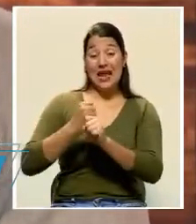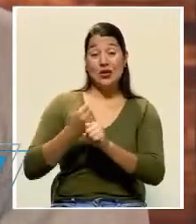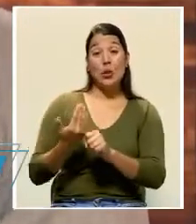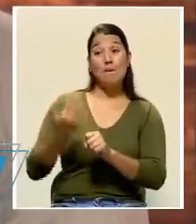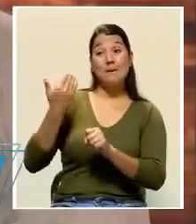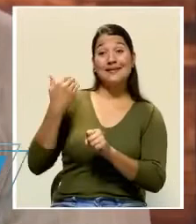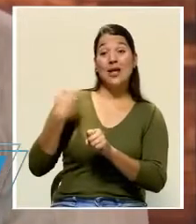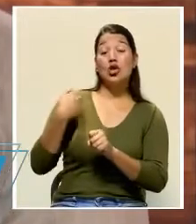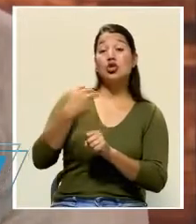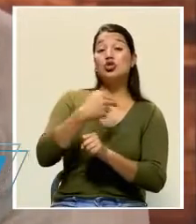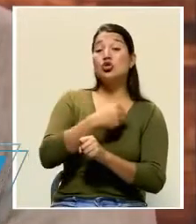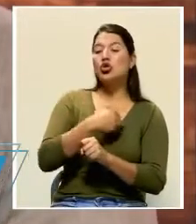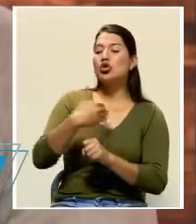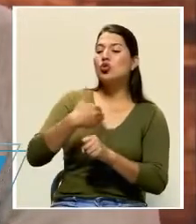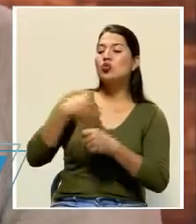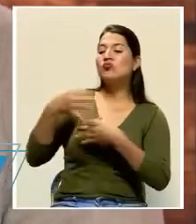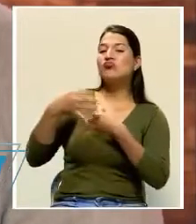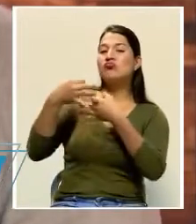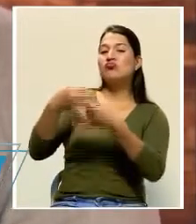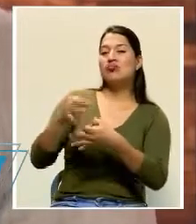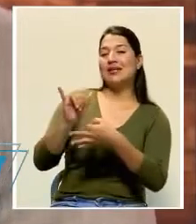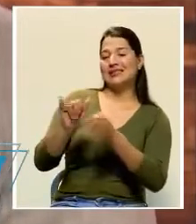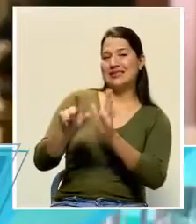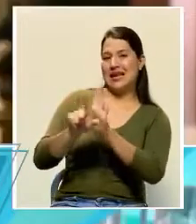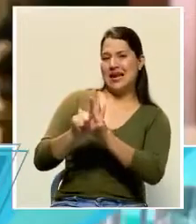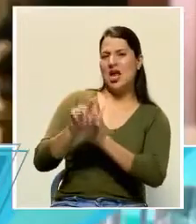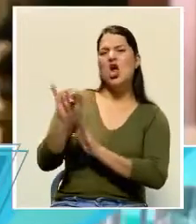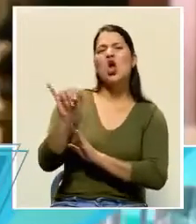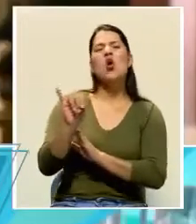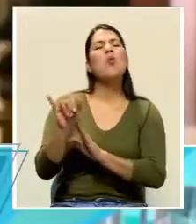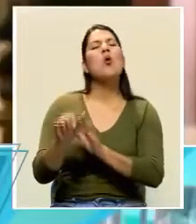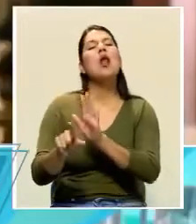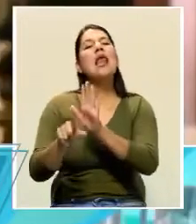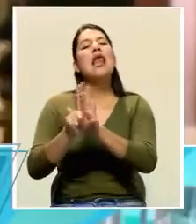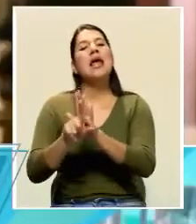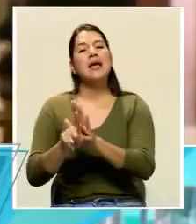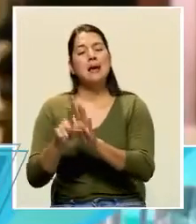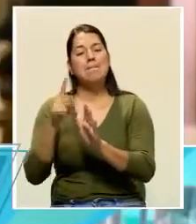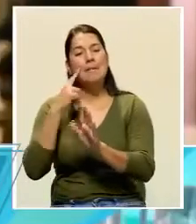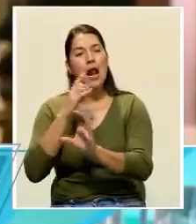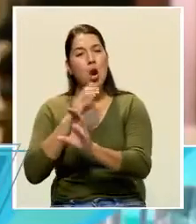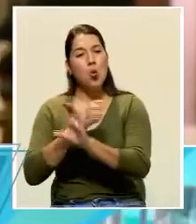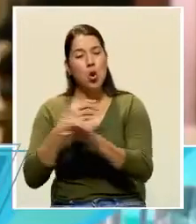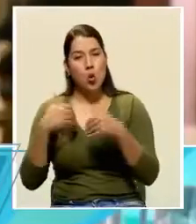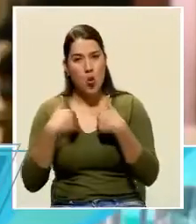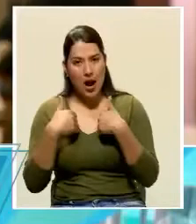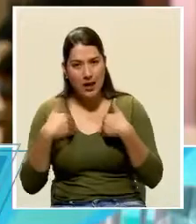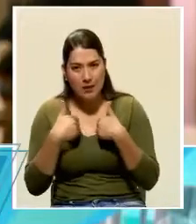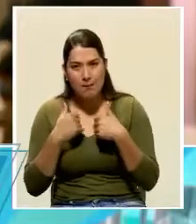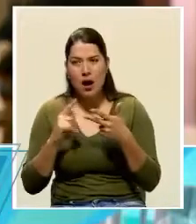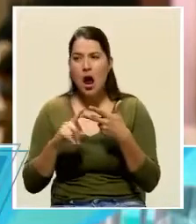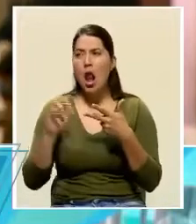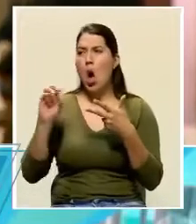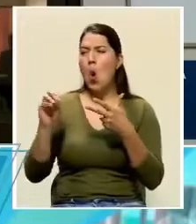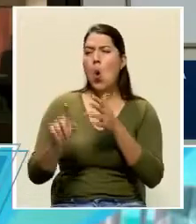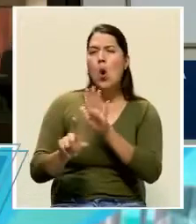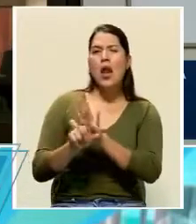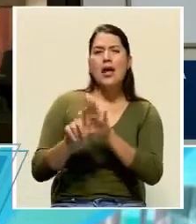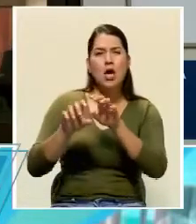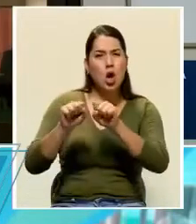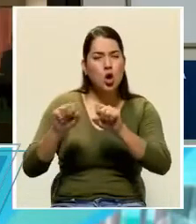esas nuevas leyes, entre ellas la de bienestar animal, la que usted ha mencionado, de corrupción, etc.